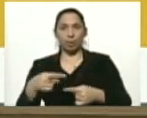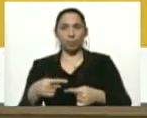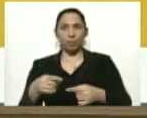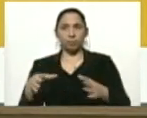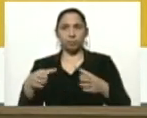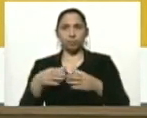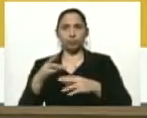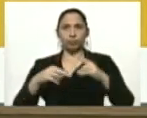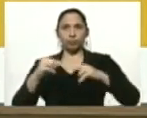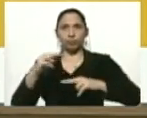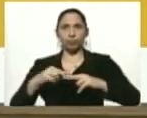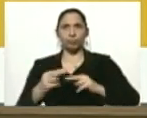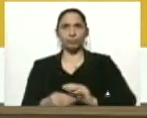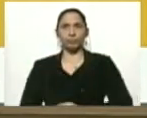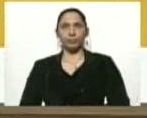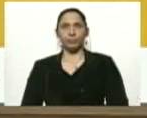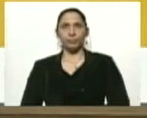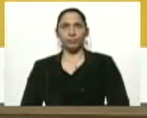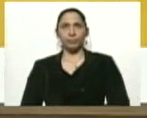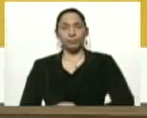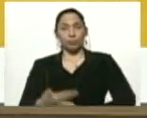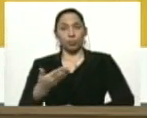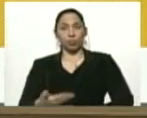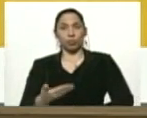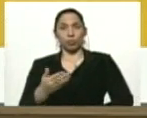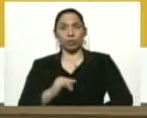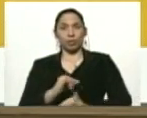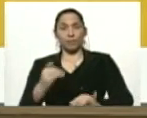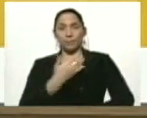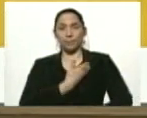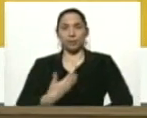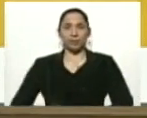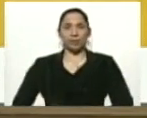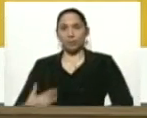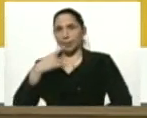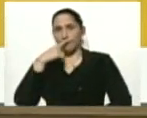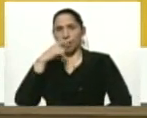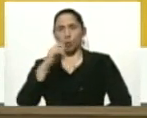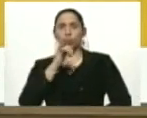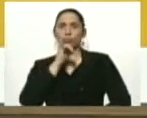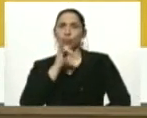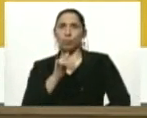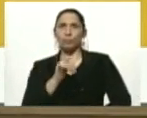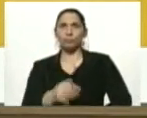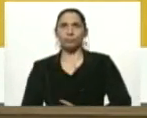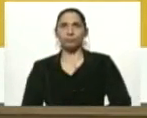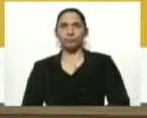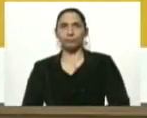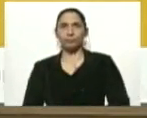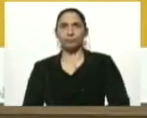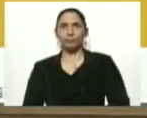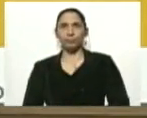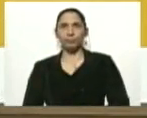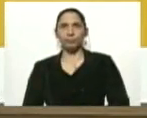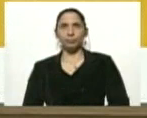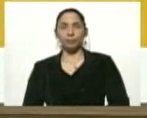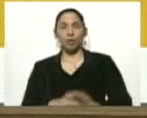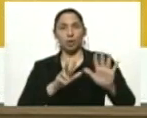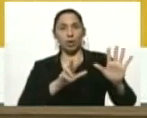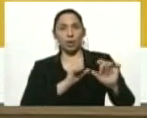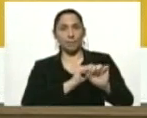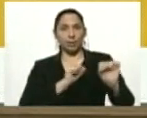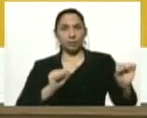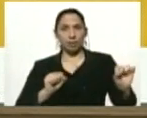sector construcción. Muy importante. Ya el presidente Nicolás Maduro lo había anunciado que saldrán de 8 de la